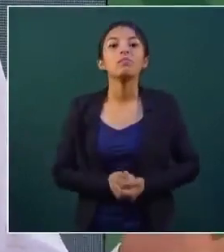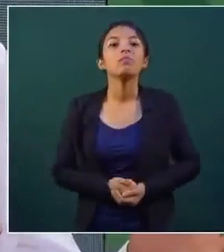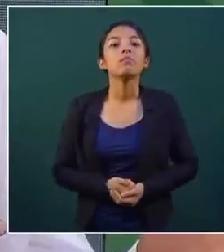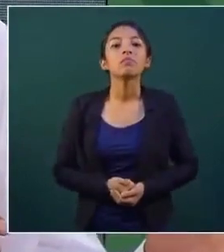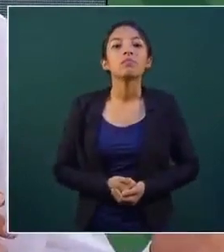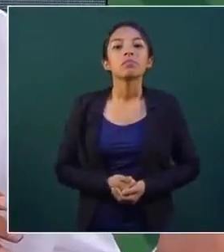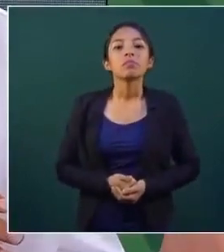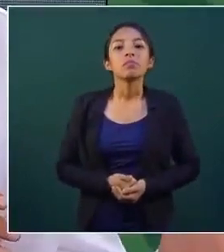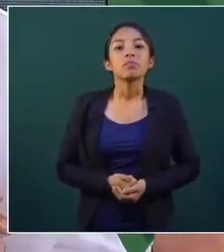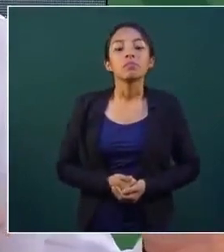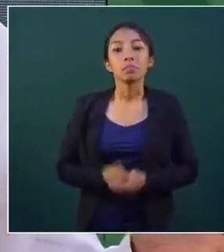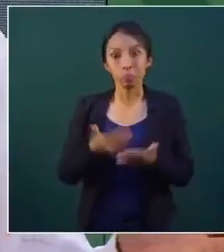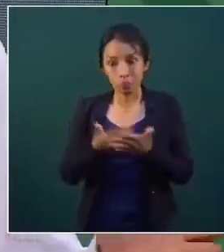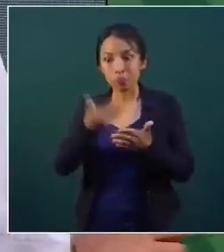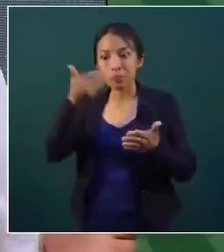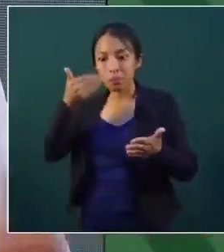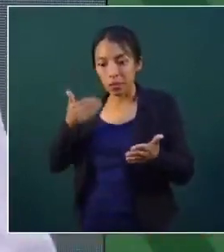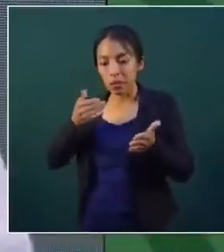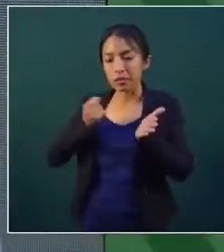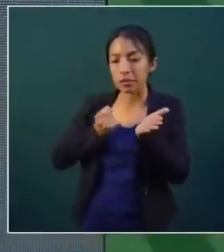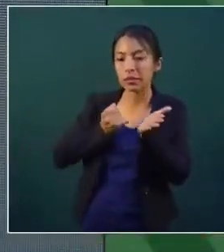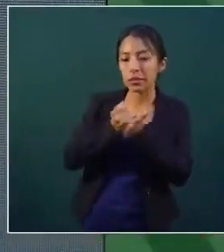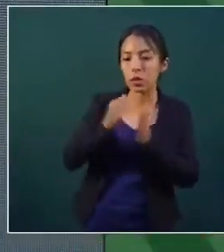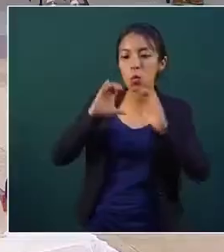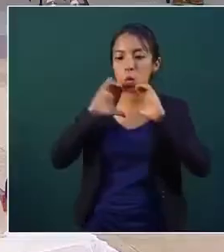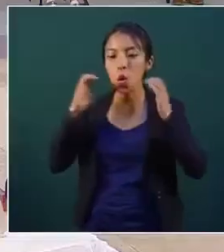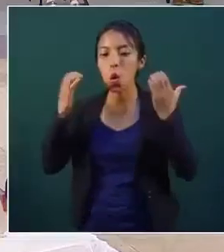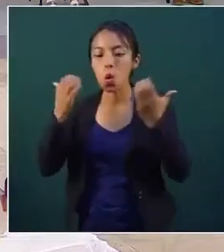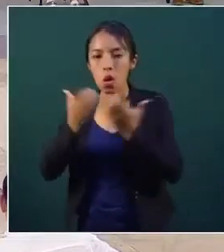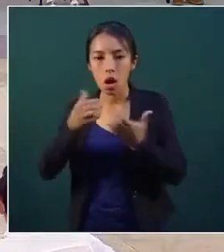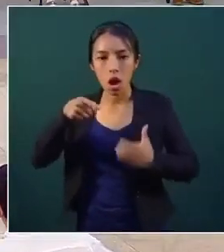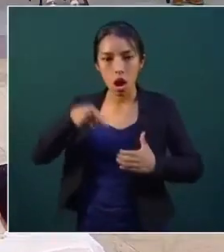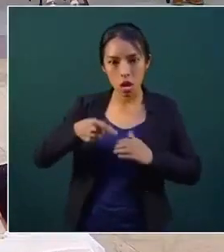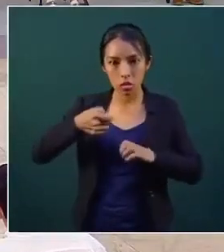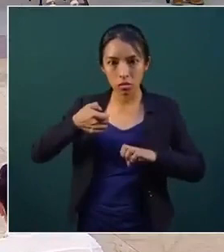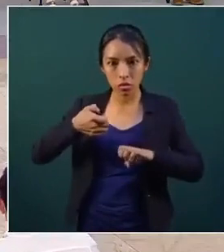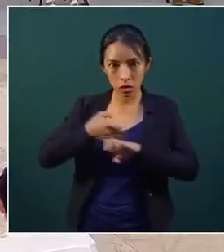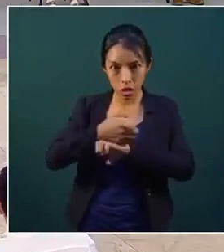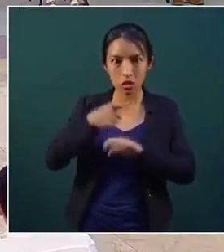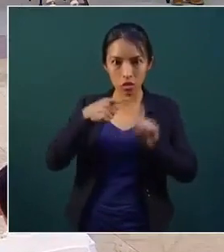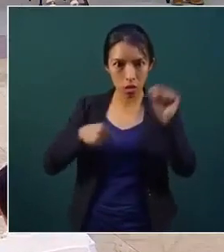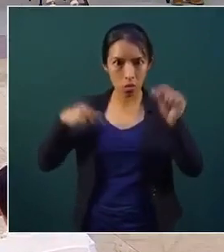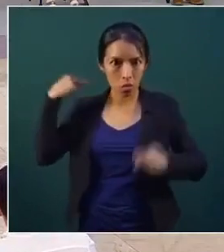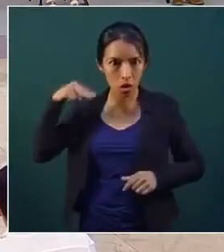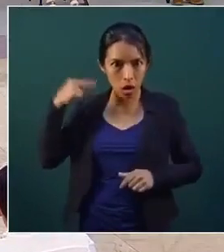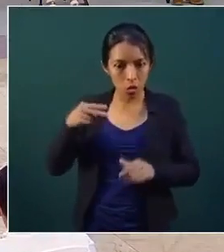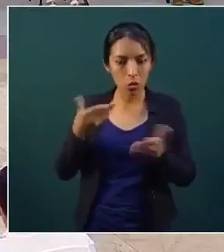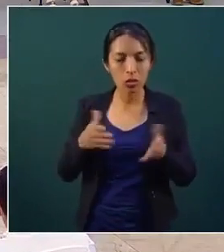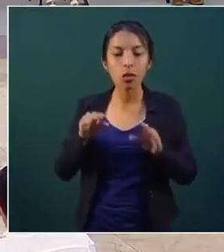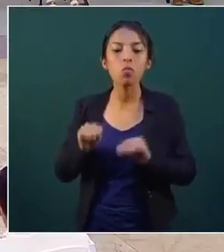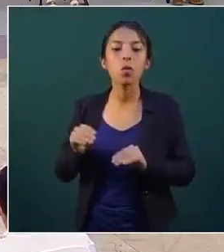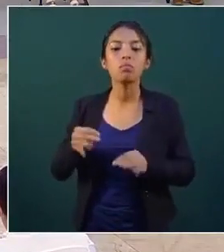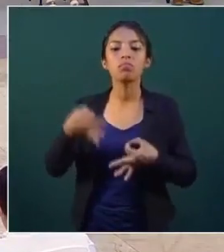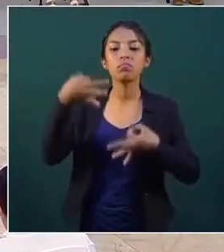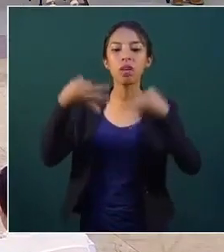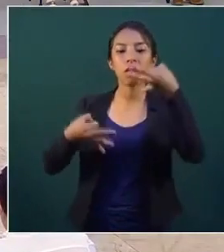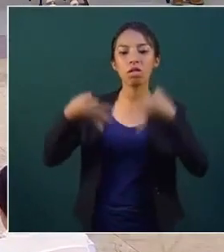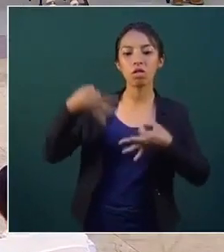tomado la decisión por parte del Congreso local de remover al fiscal